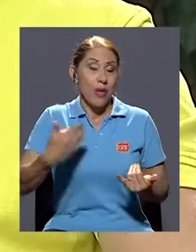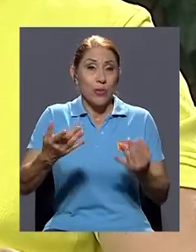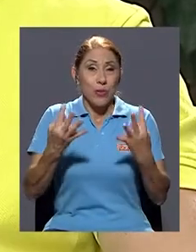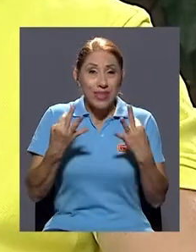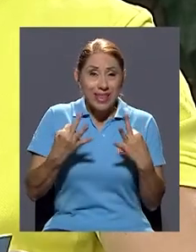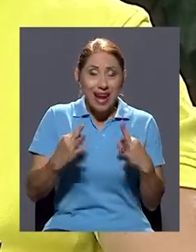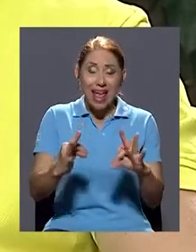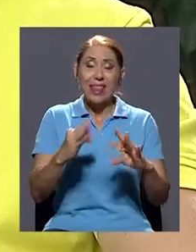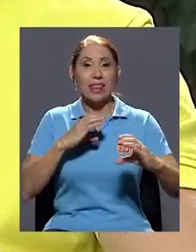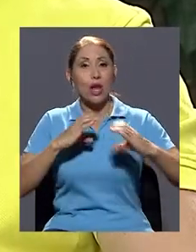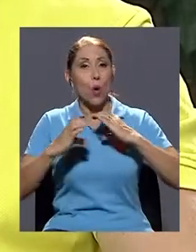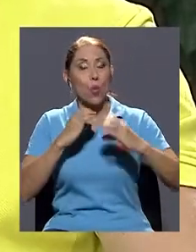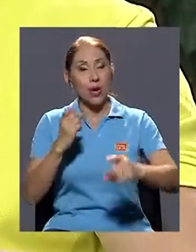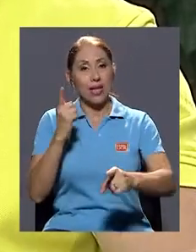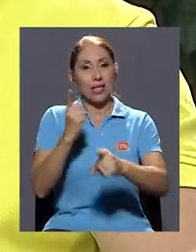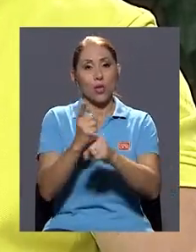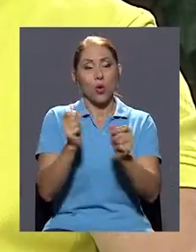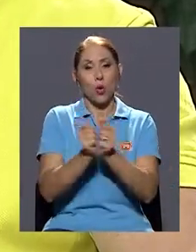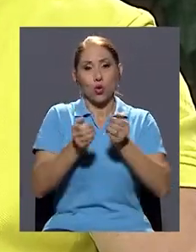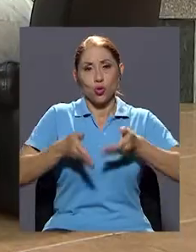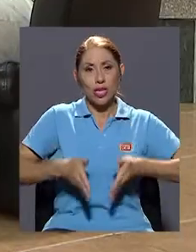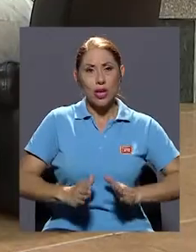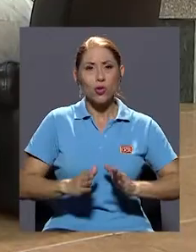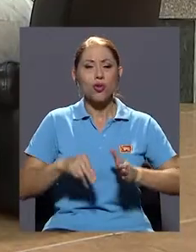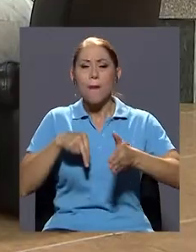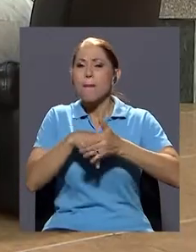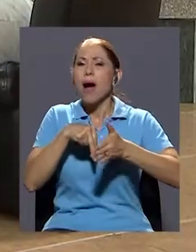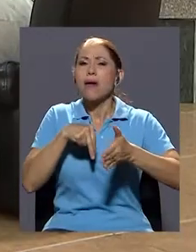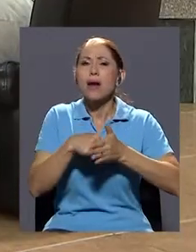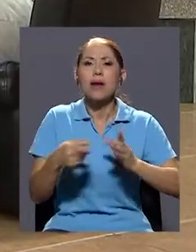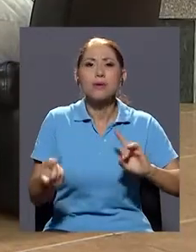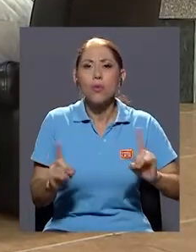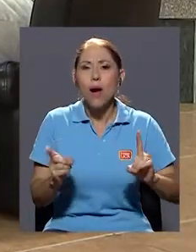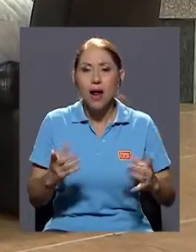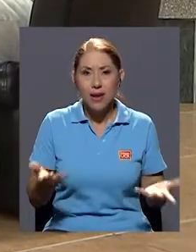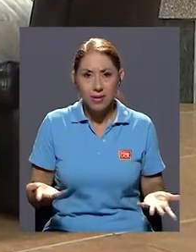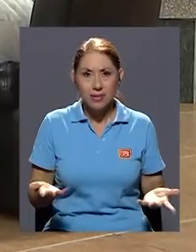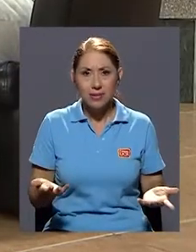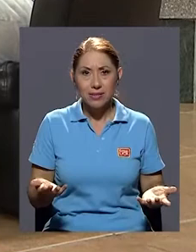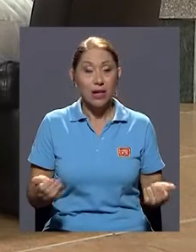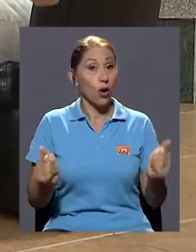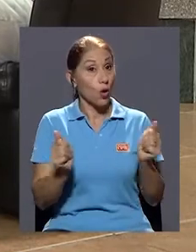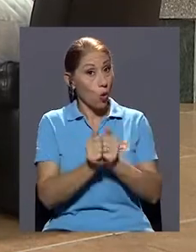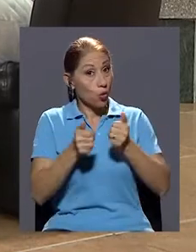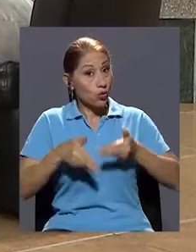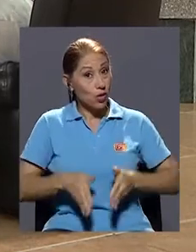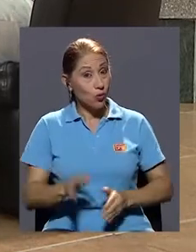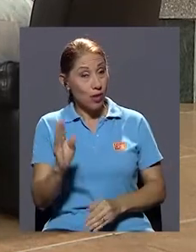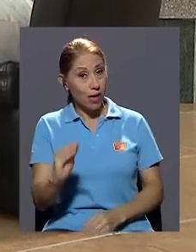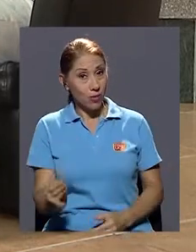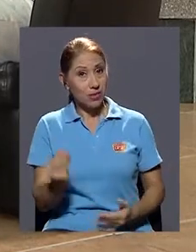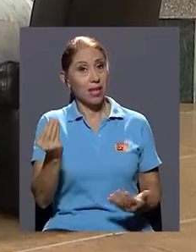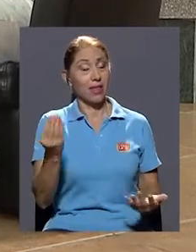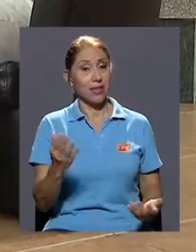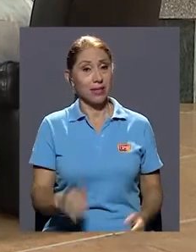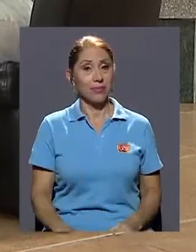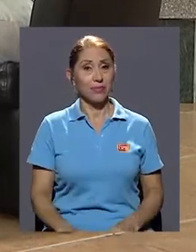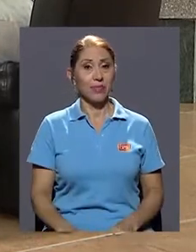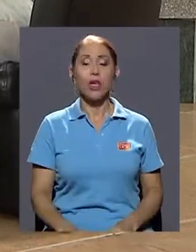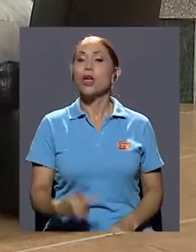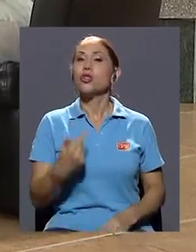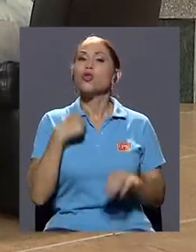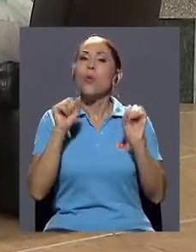hora de tratar de ser asertivos con los hijos. ¿Cuáles son esas barreras de que les Con los hijos adolescentes. Sí, yo creo que